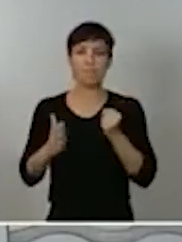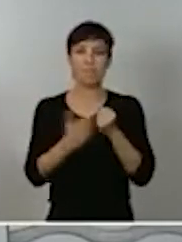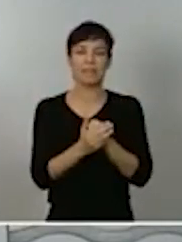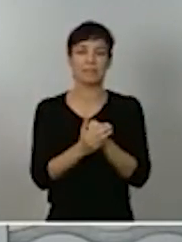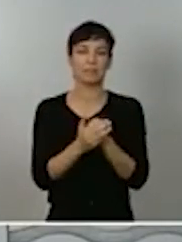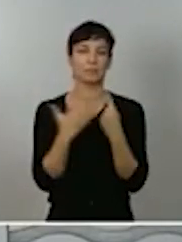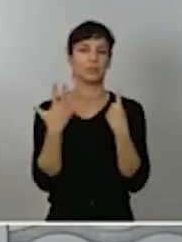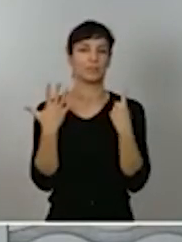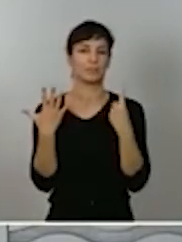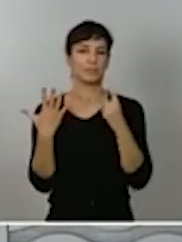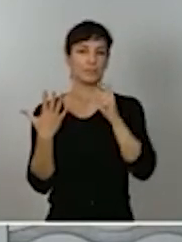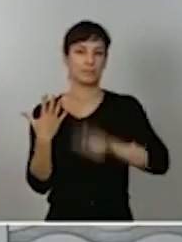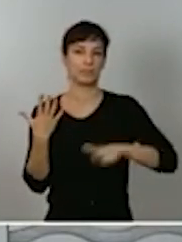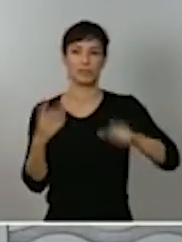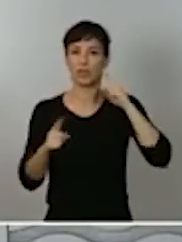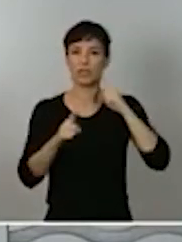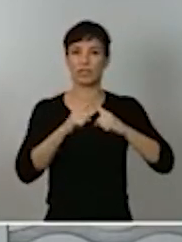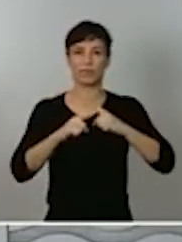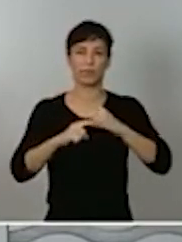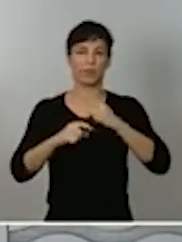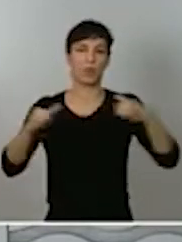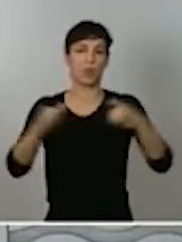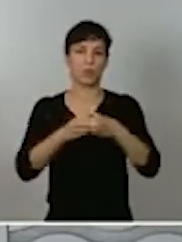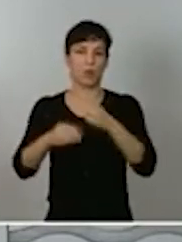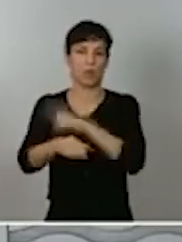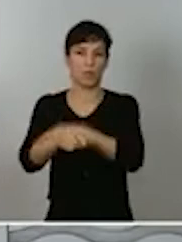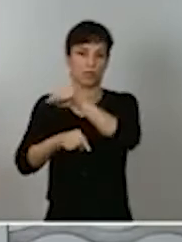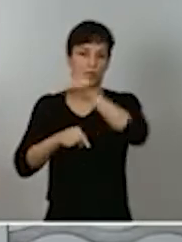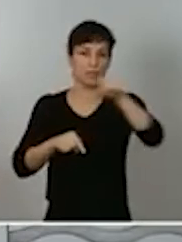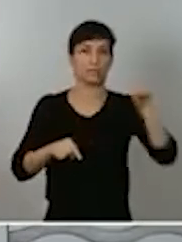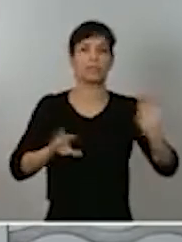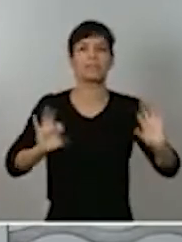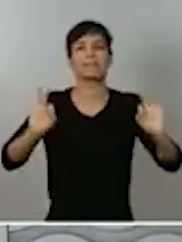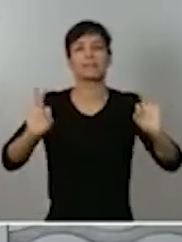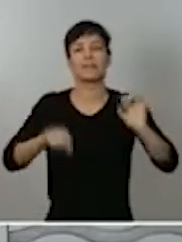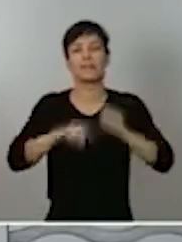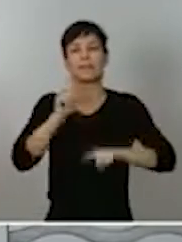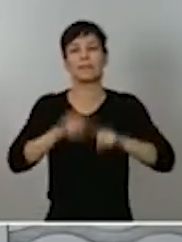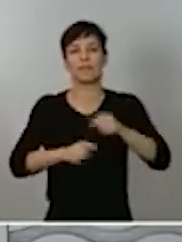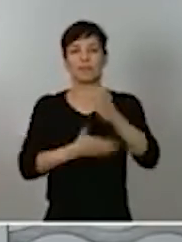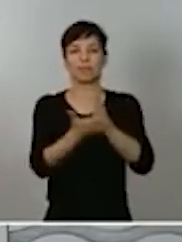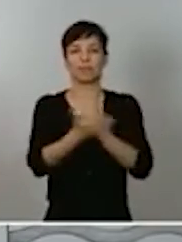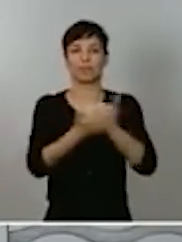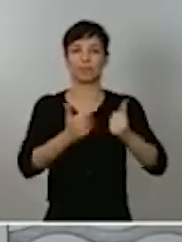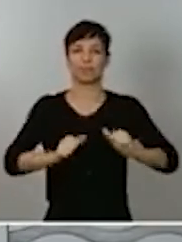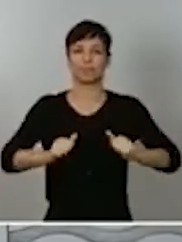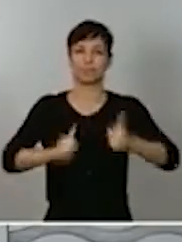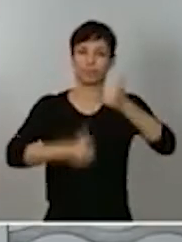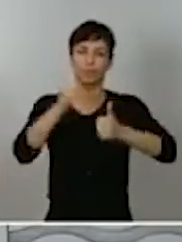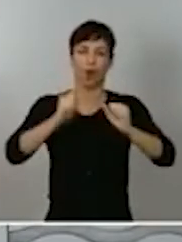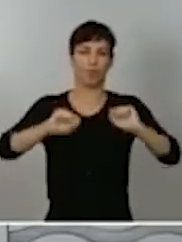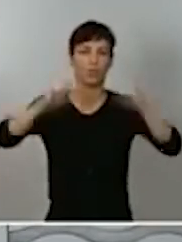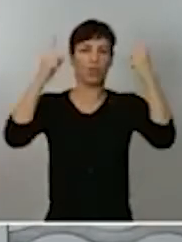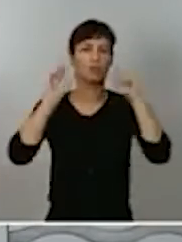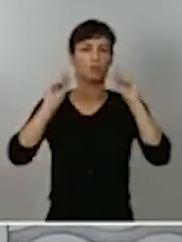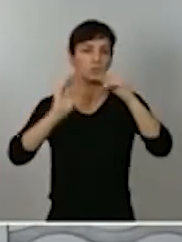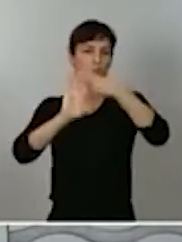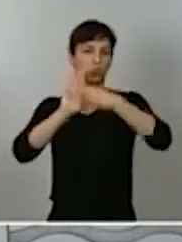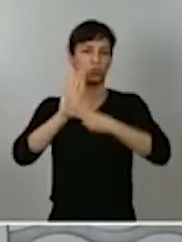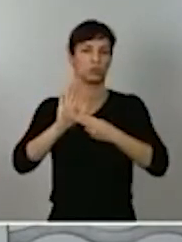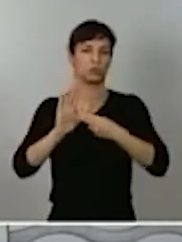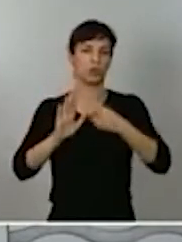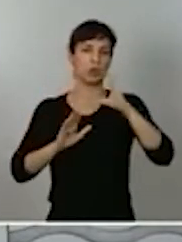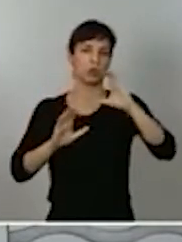para la práctica deportiva en grupos, a excepción de las competiciones oficiales que se rigen por el protocolo específico del Consejo Superior de